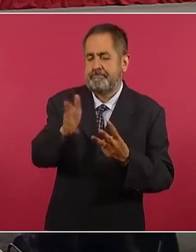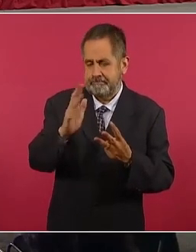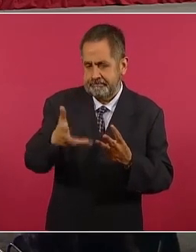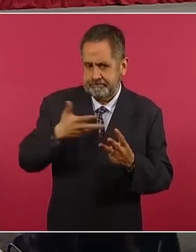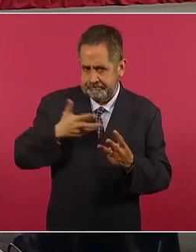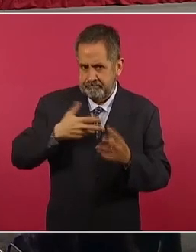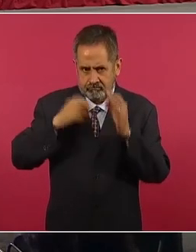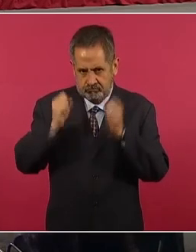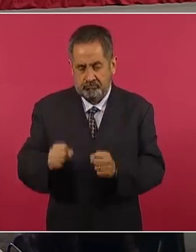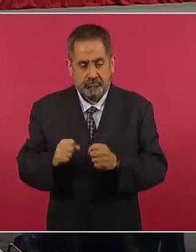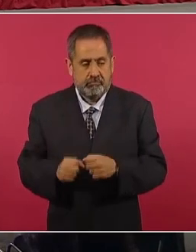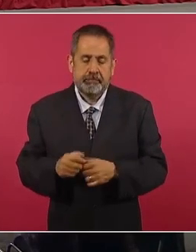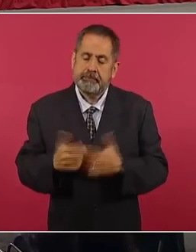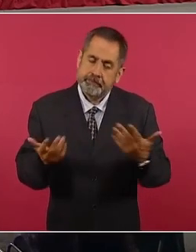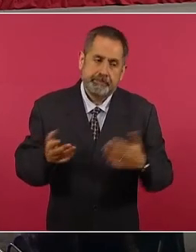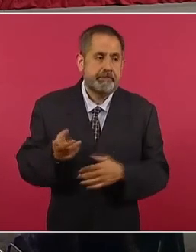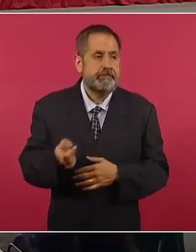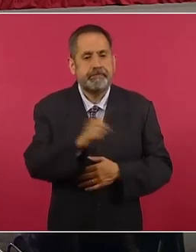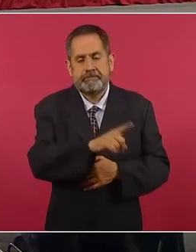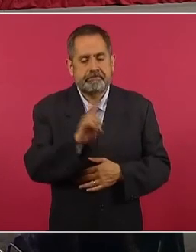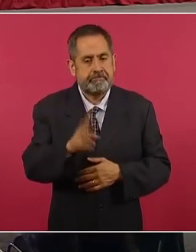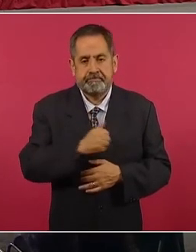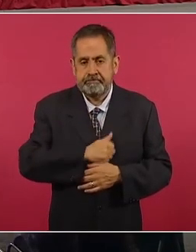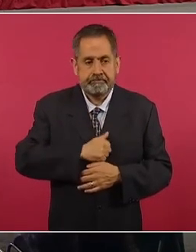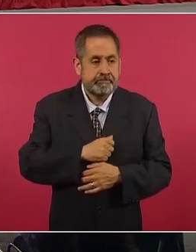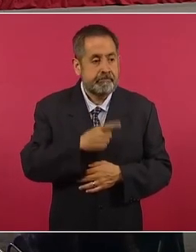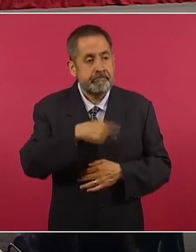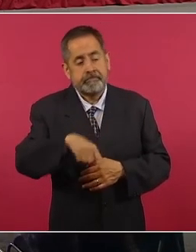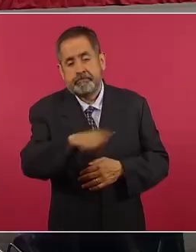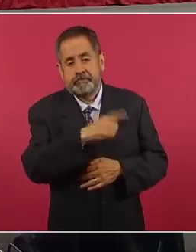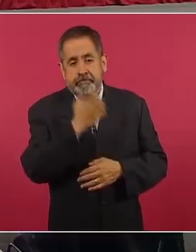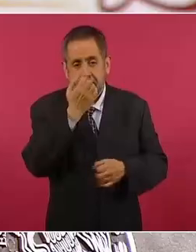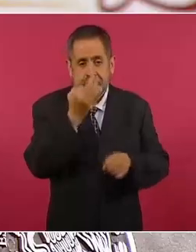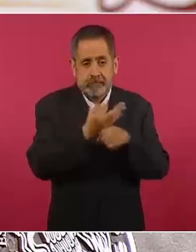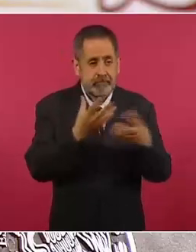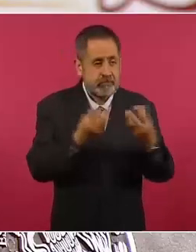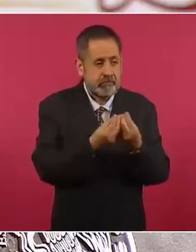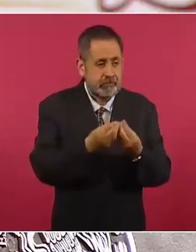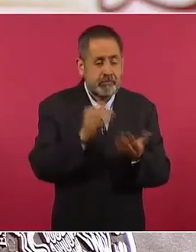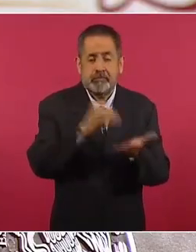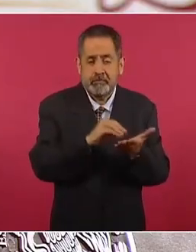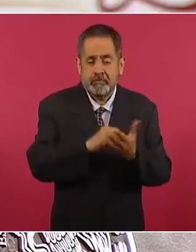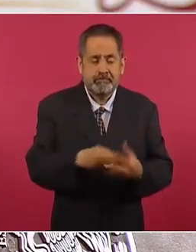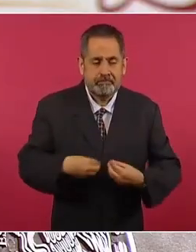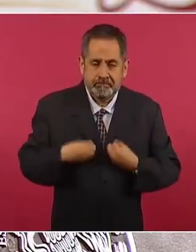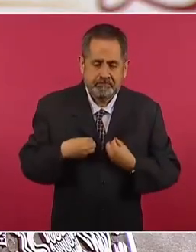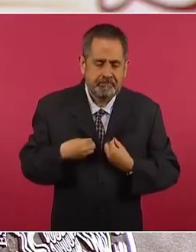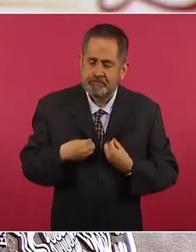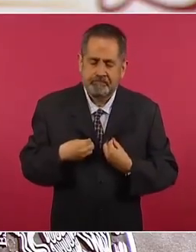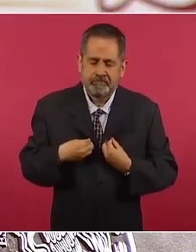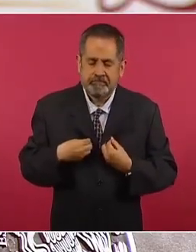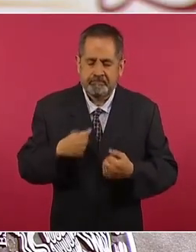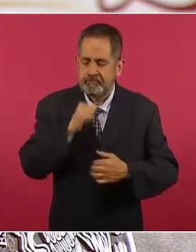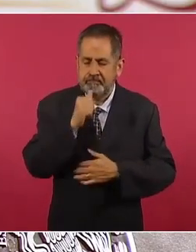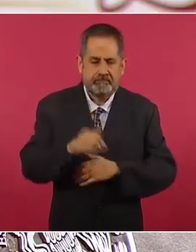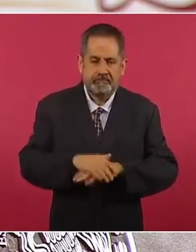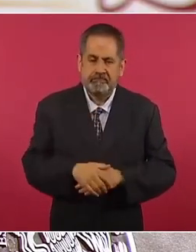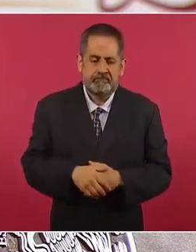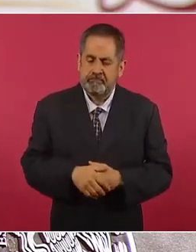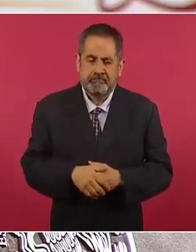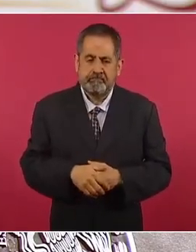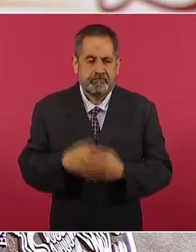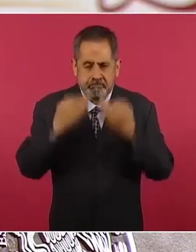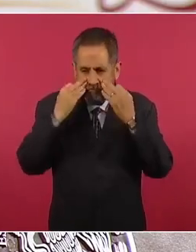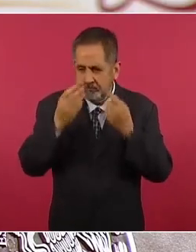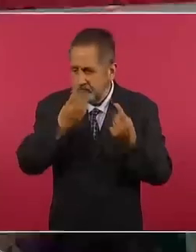alguno, también lamentablemente, de que los estudiantes se encuentren con vida y que por el contrario, todos los testimonios